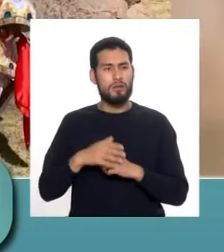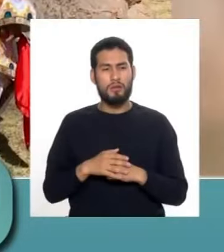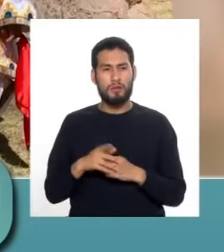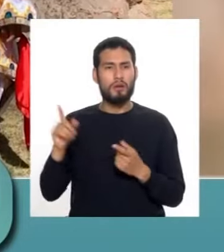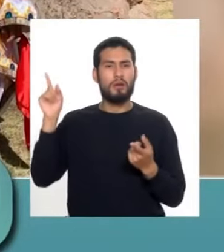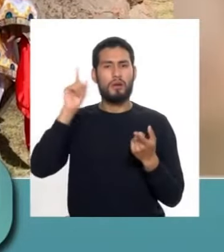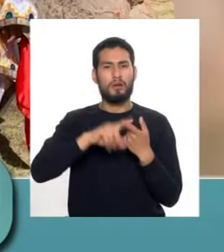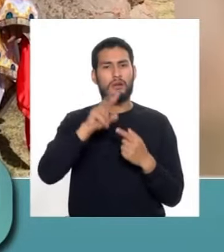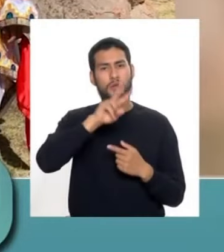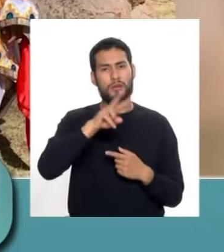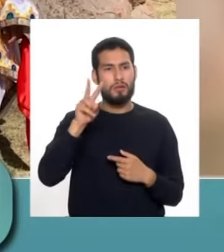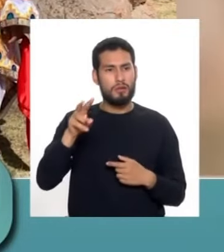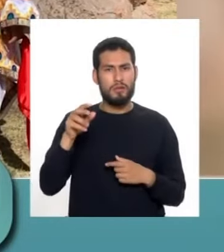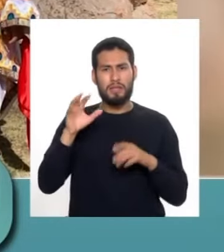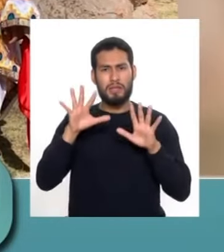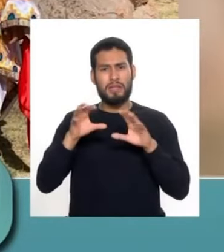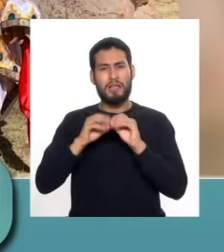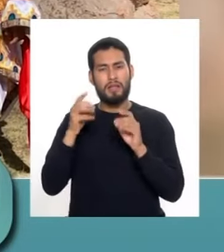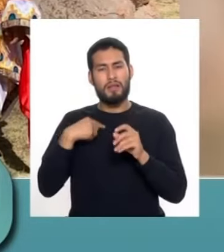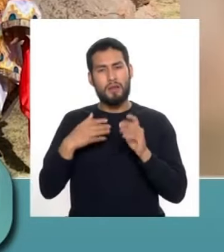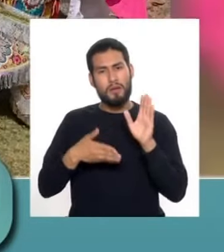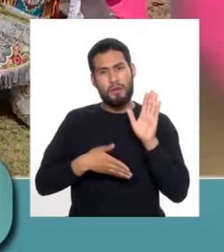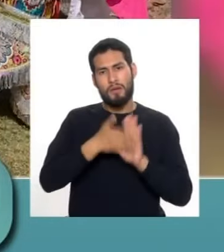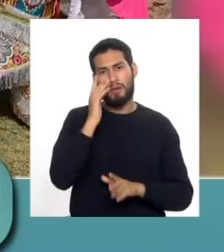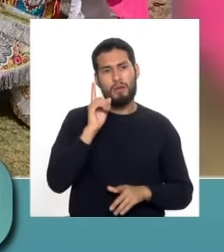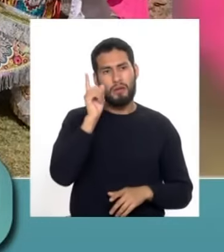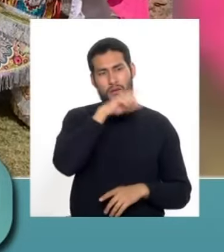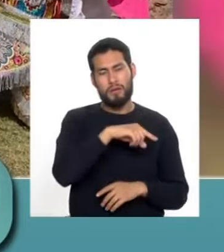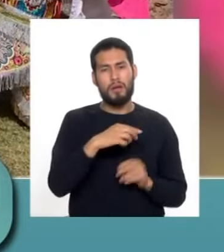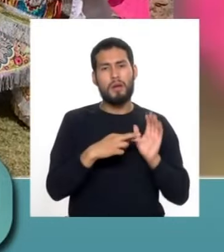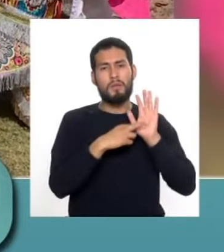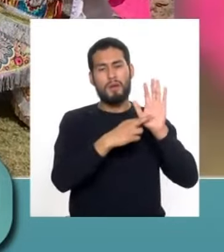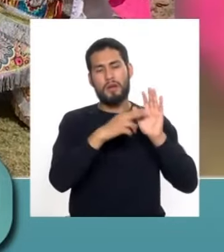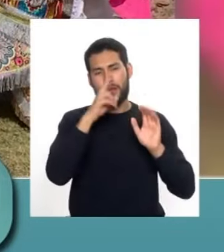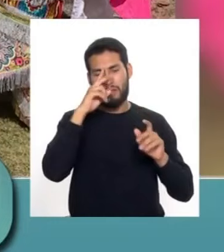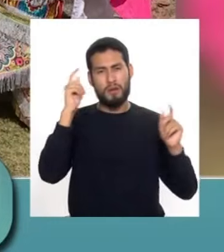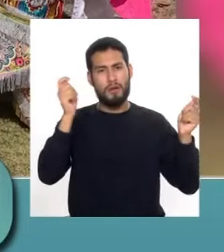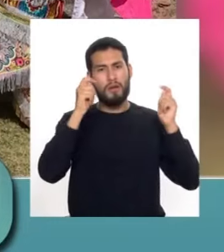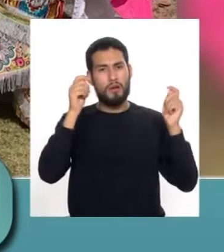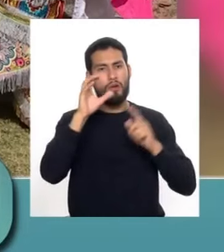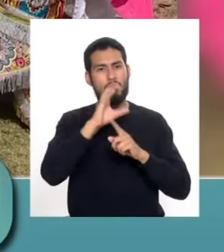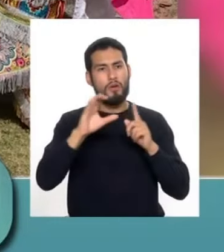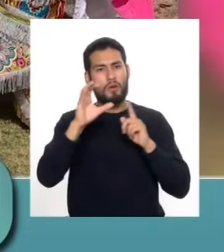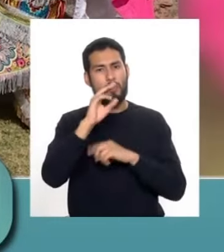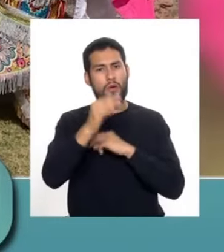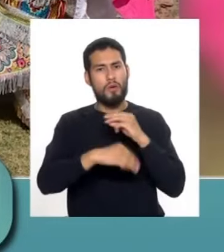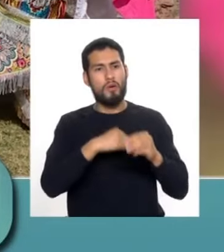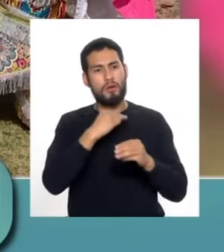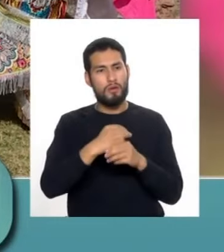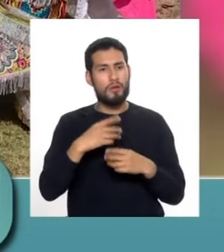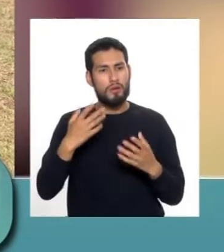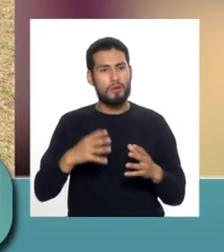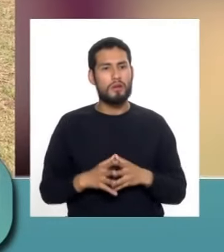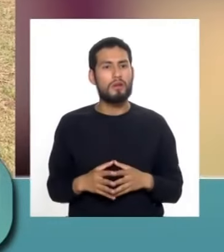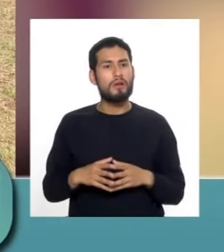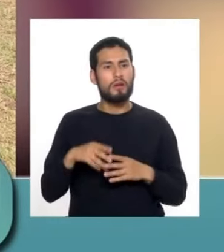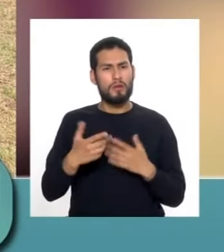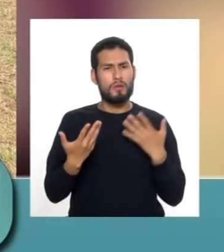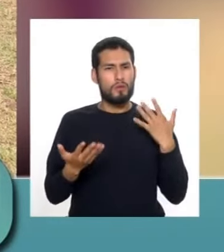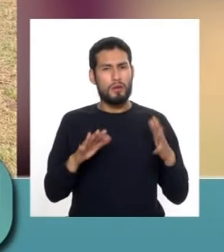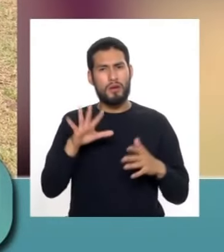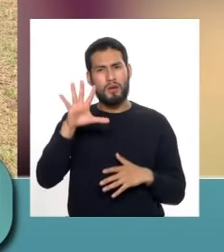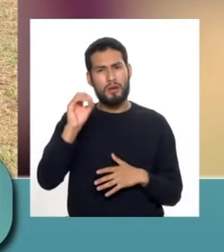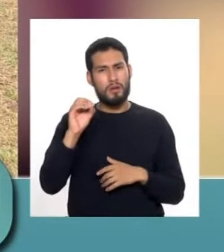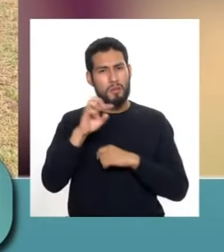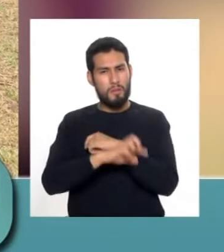hasta el 22, son 10 días que vamos a estar representando al Perú en un festival de las culturas del mundo en el cual van a haber un promedio de